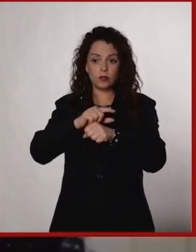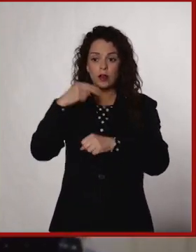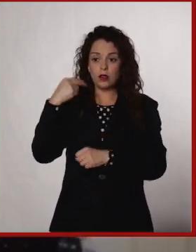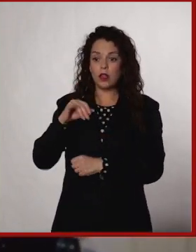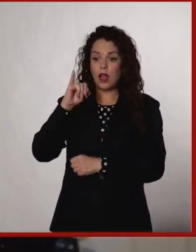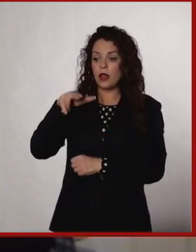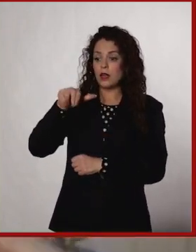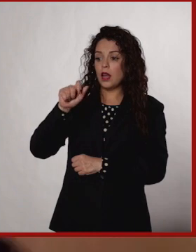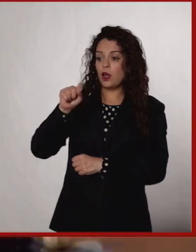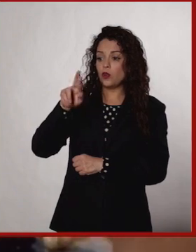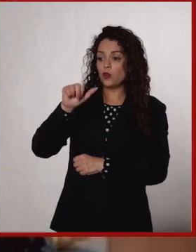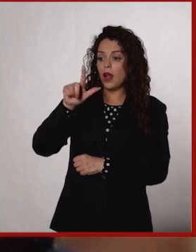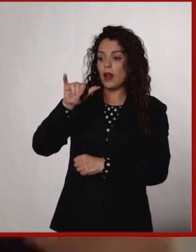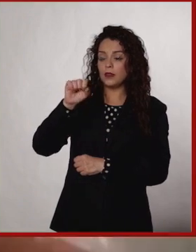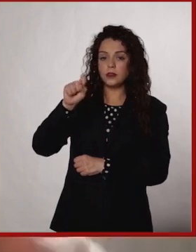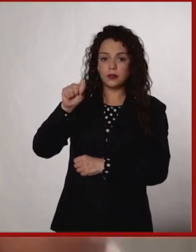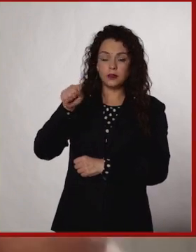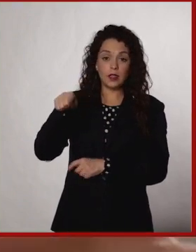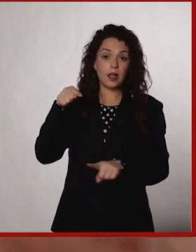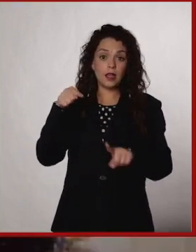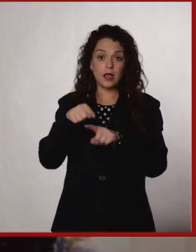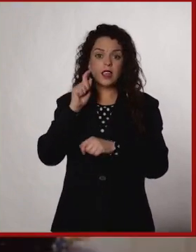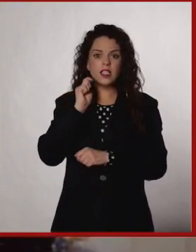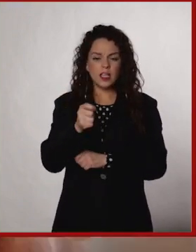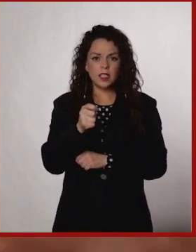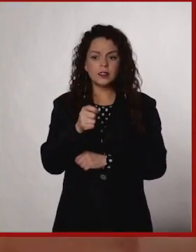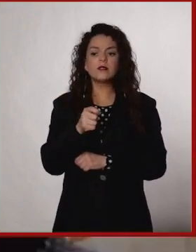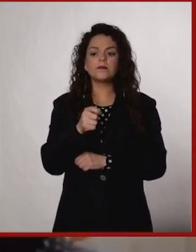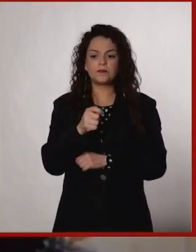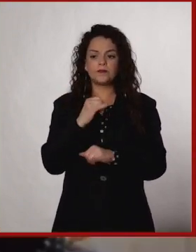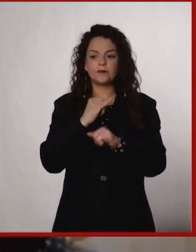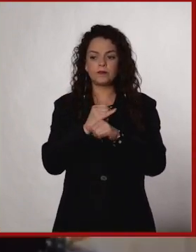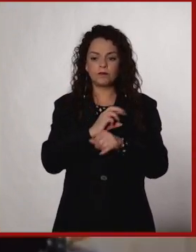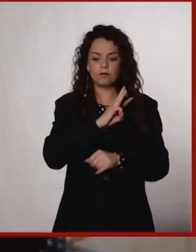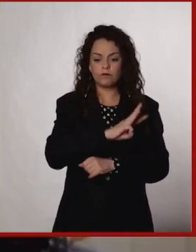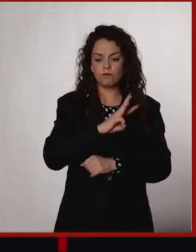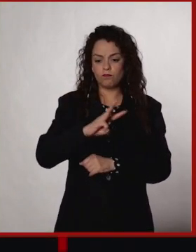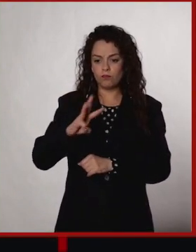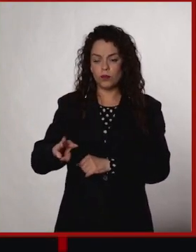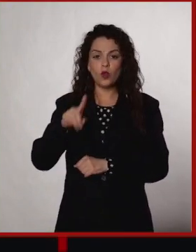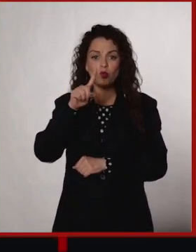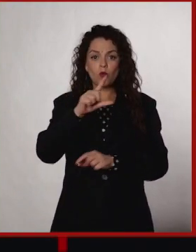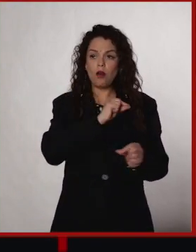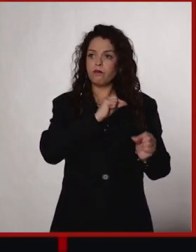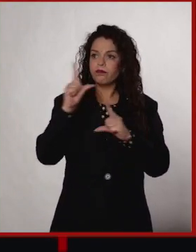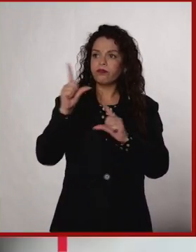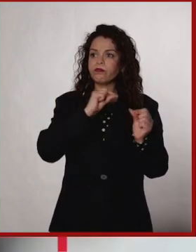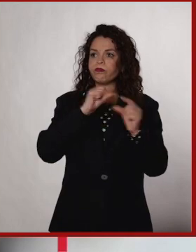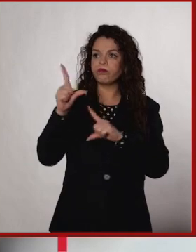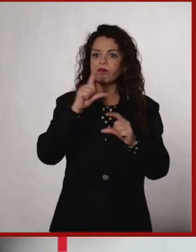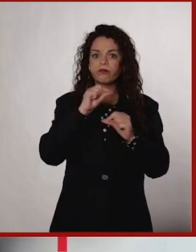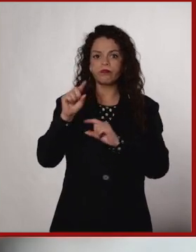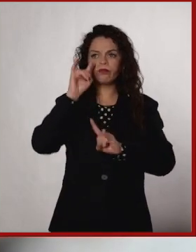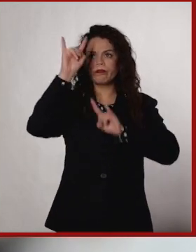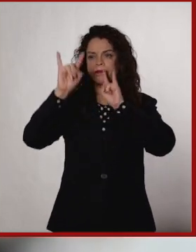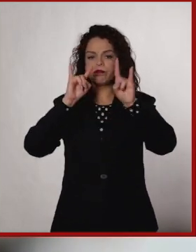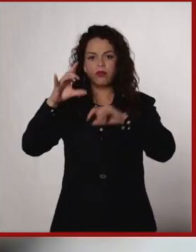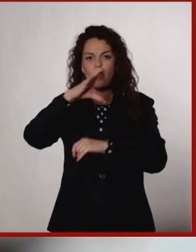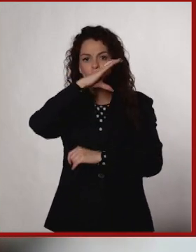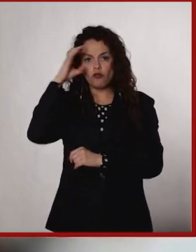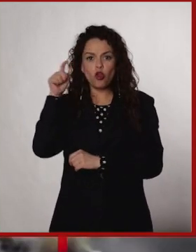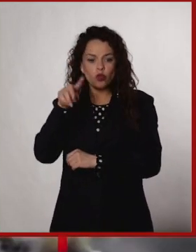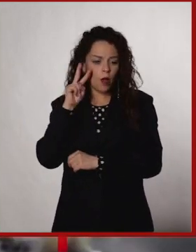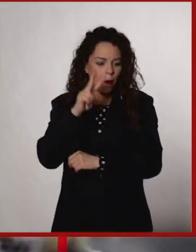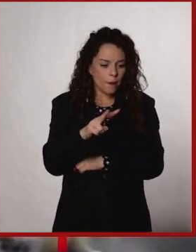iNaturalist, pero es una plataforma donde uno sube fotos de